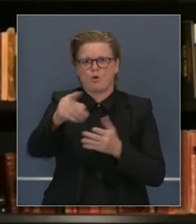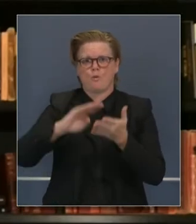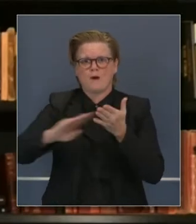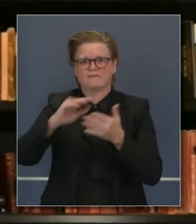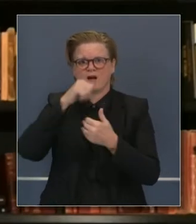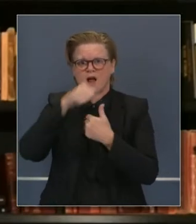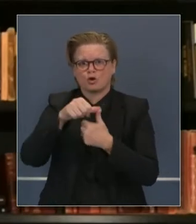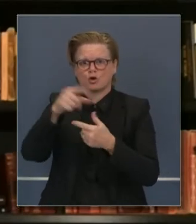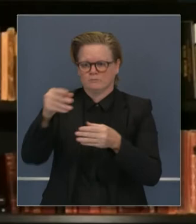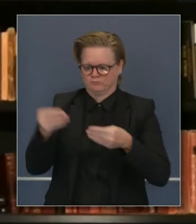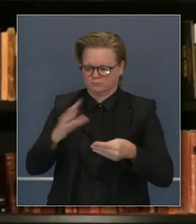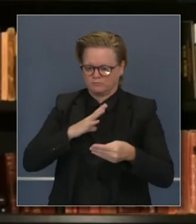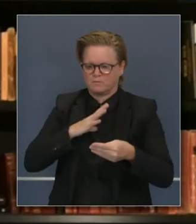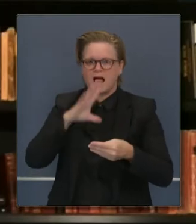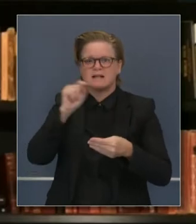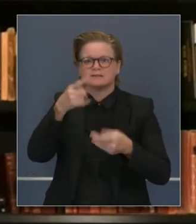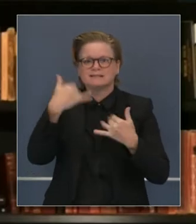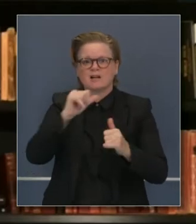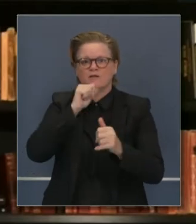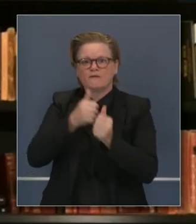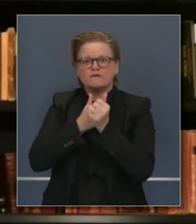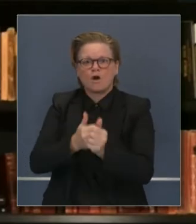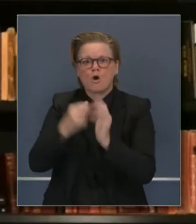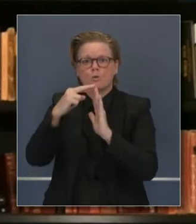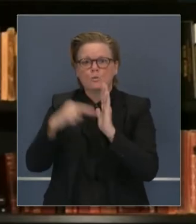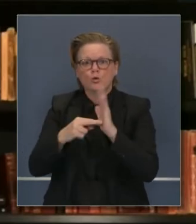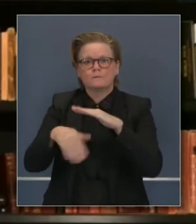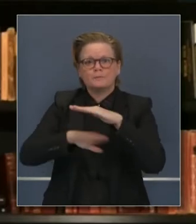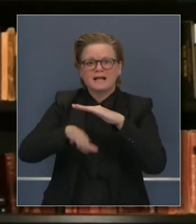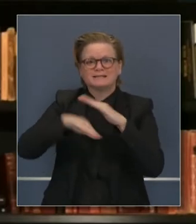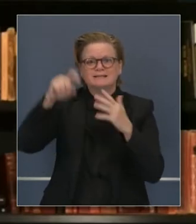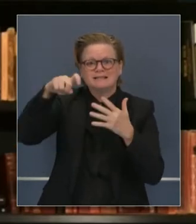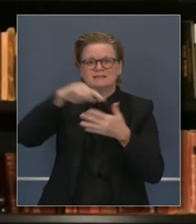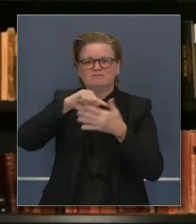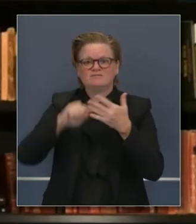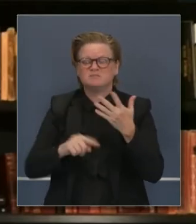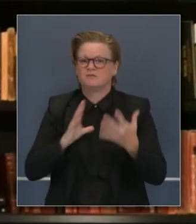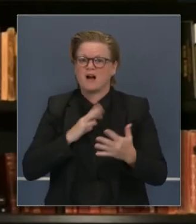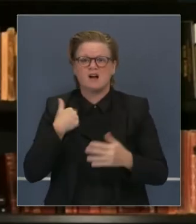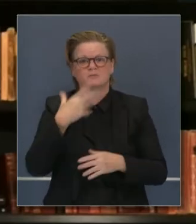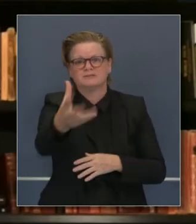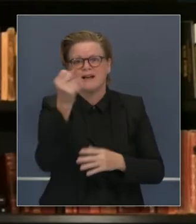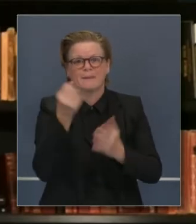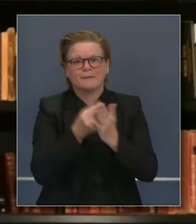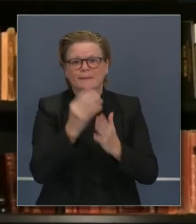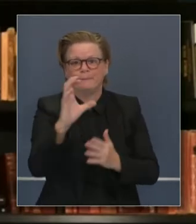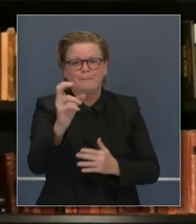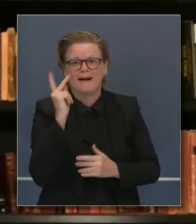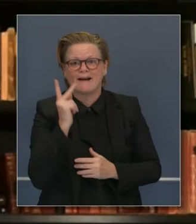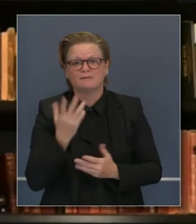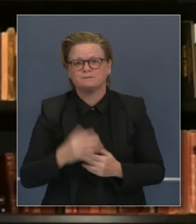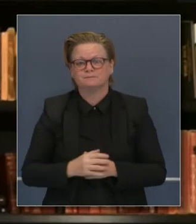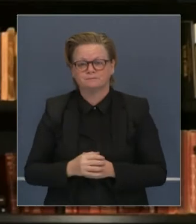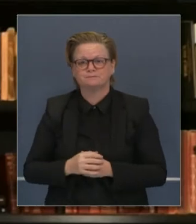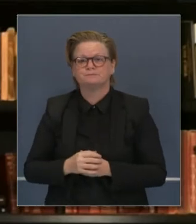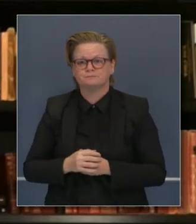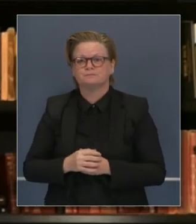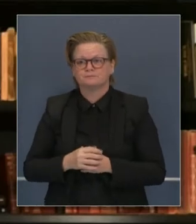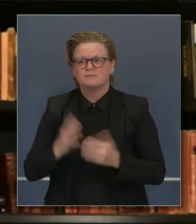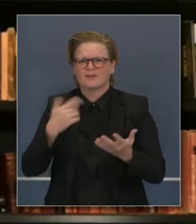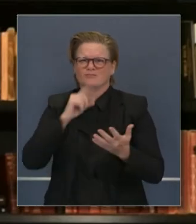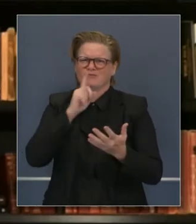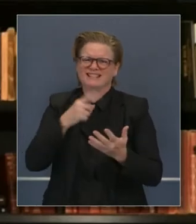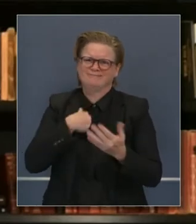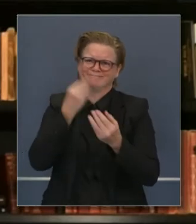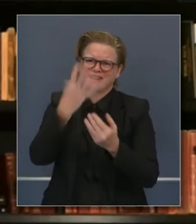cartas a condados que desafiaron las órdenes y no les hemos enviado esos dólares por ello. No